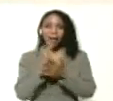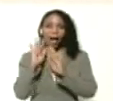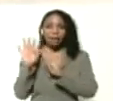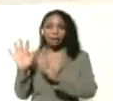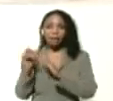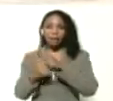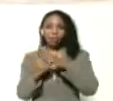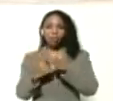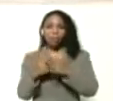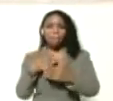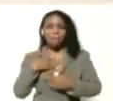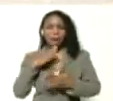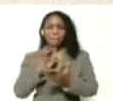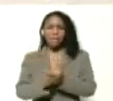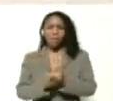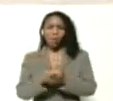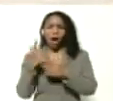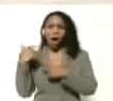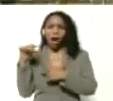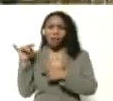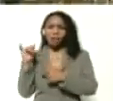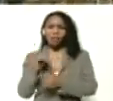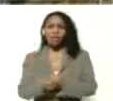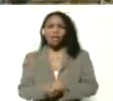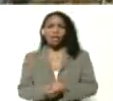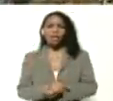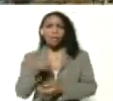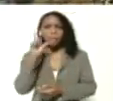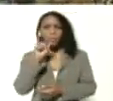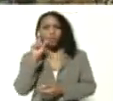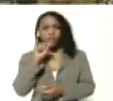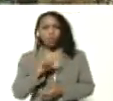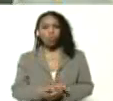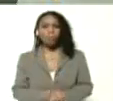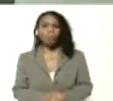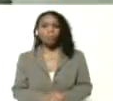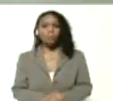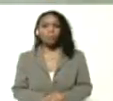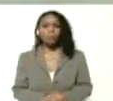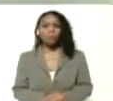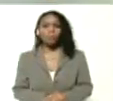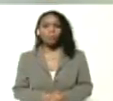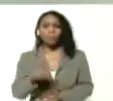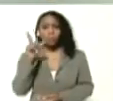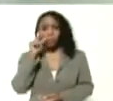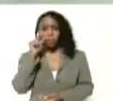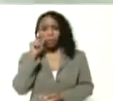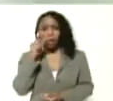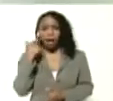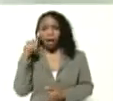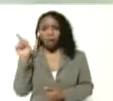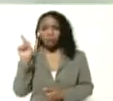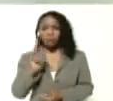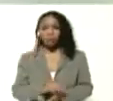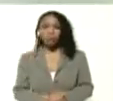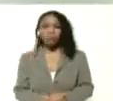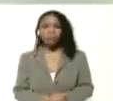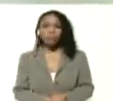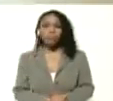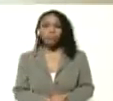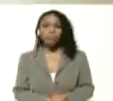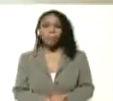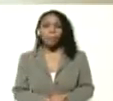mis amigos y amigas del pollito Fray Pedro de Ágreda ahí